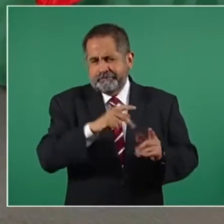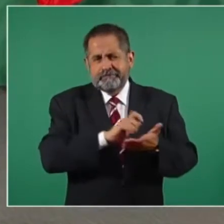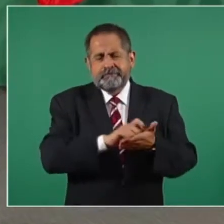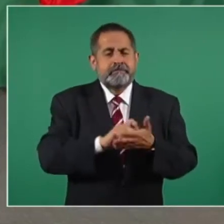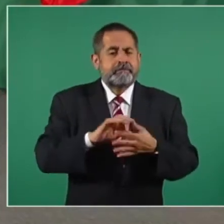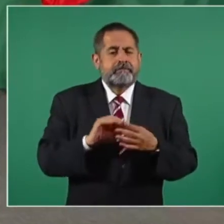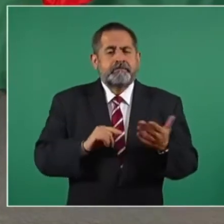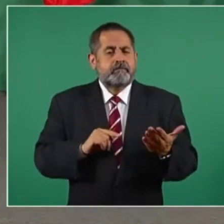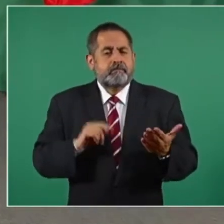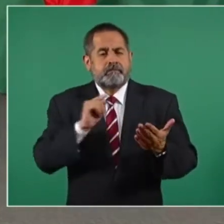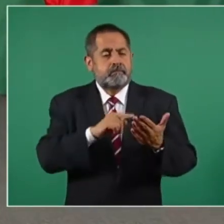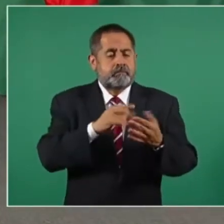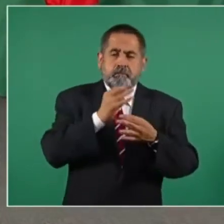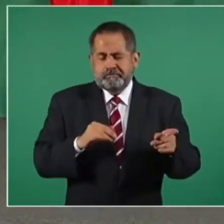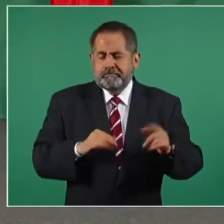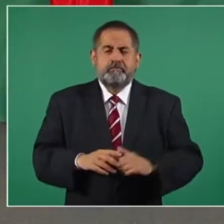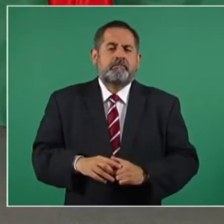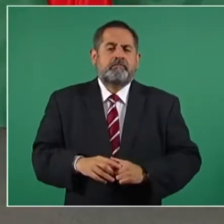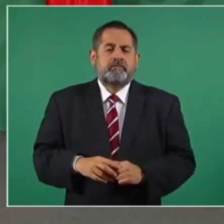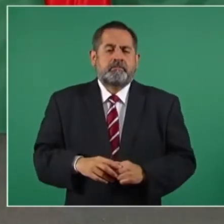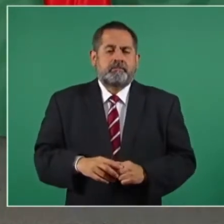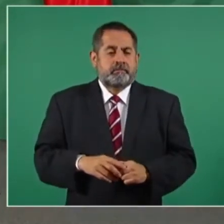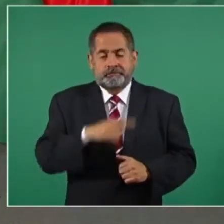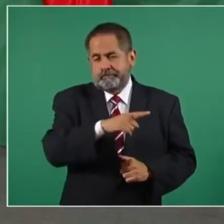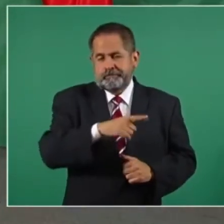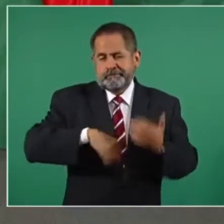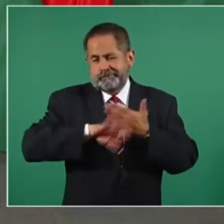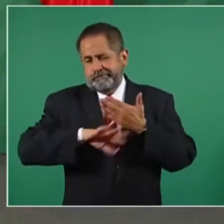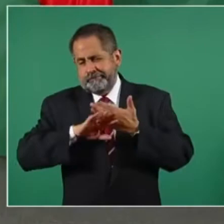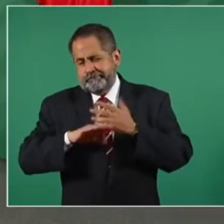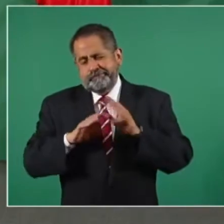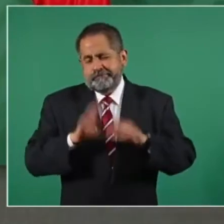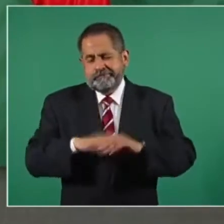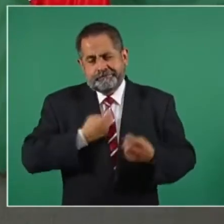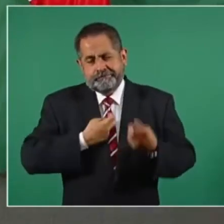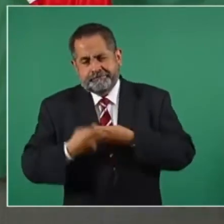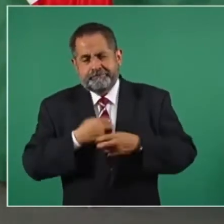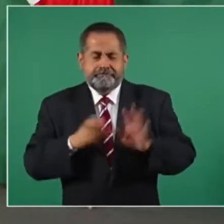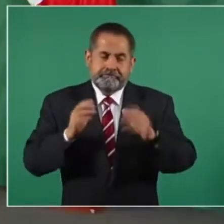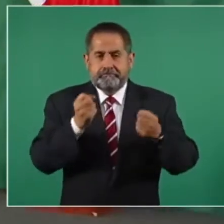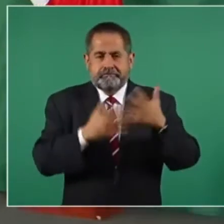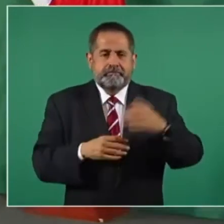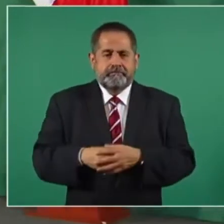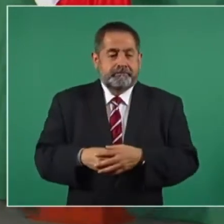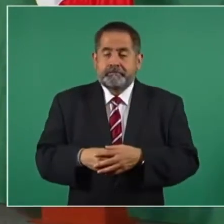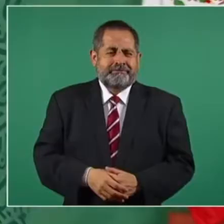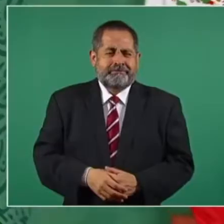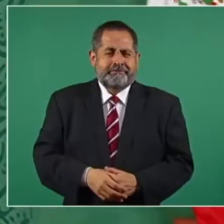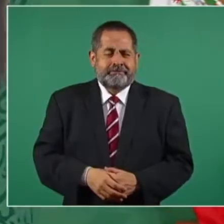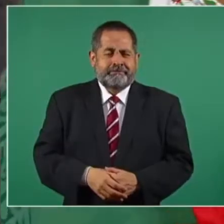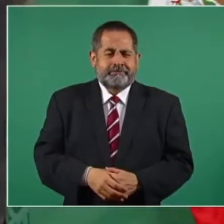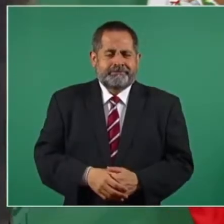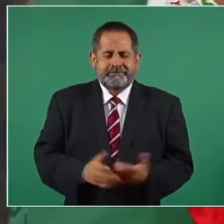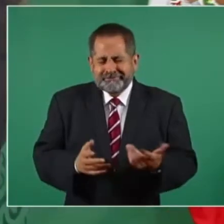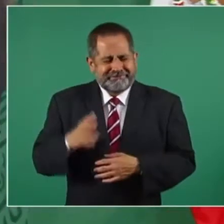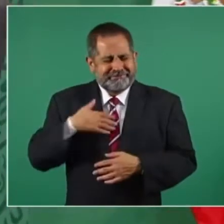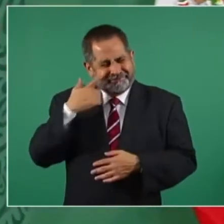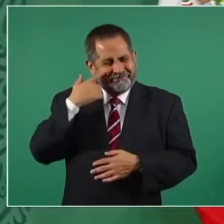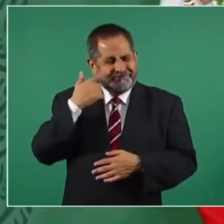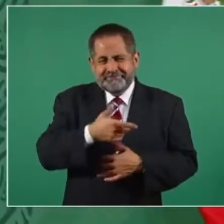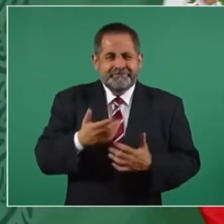mensaje de Twitter, haciéndome una crítica, entre otras. Dice dictadura plebiscitaria. Fíjense